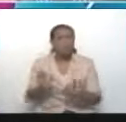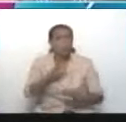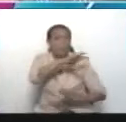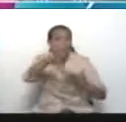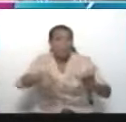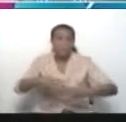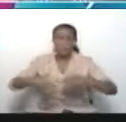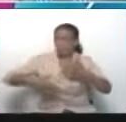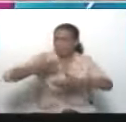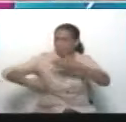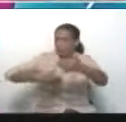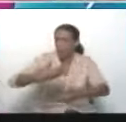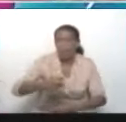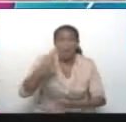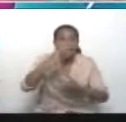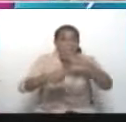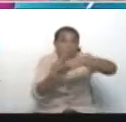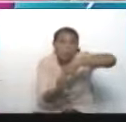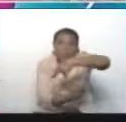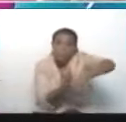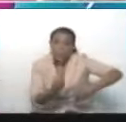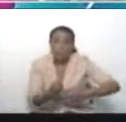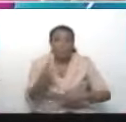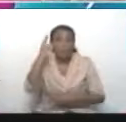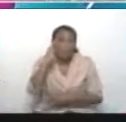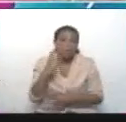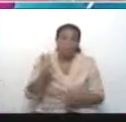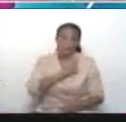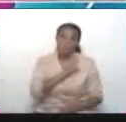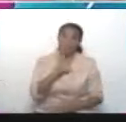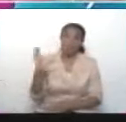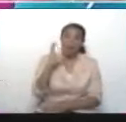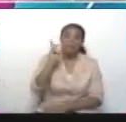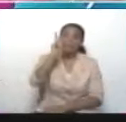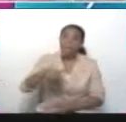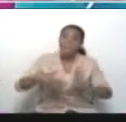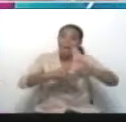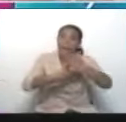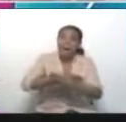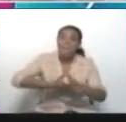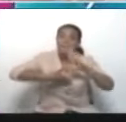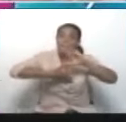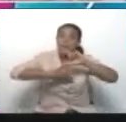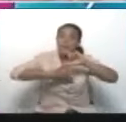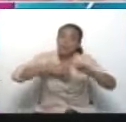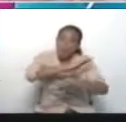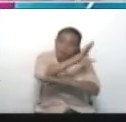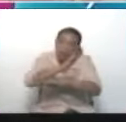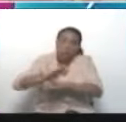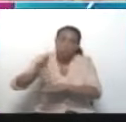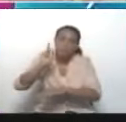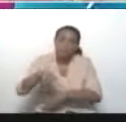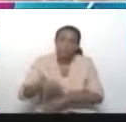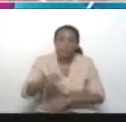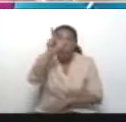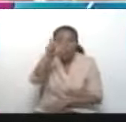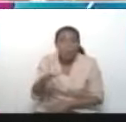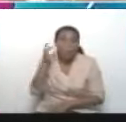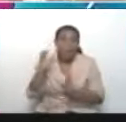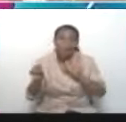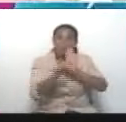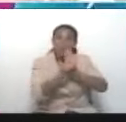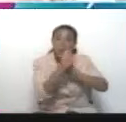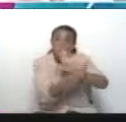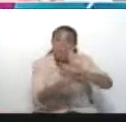movimientos progresistas, bolivarianos, revolucionarios de Colombia, de toda América Latina y del Caribe. Piedad es un gran símbolo